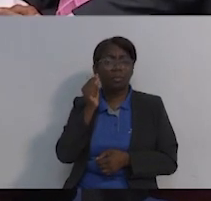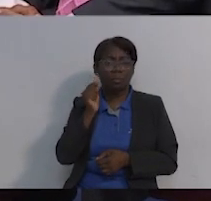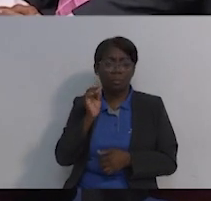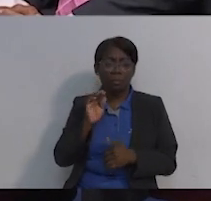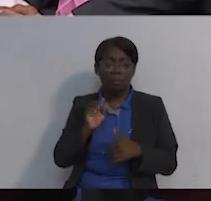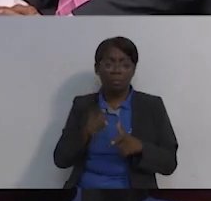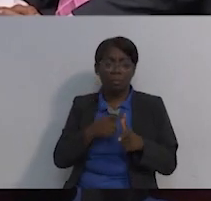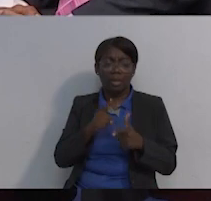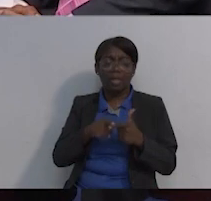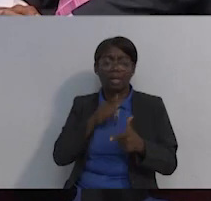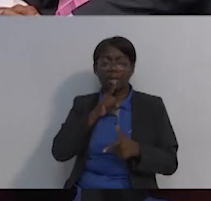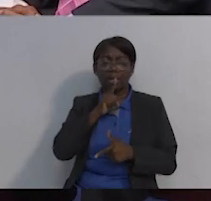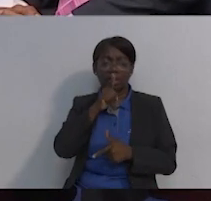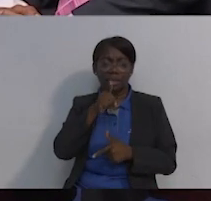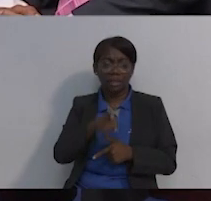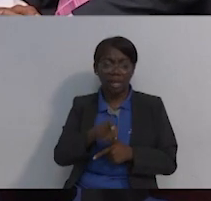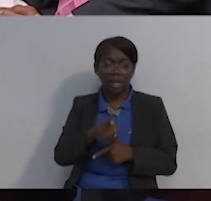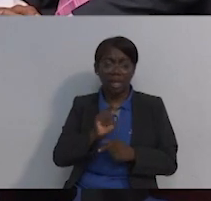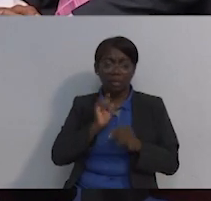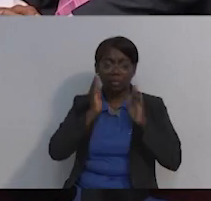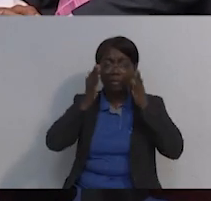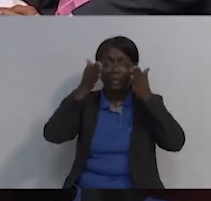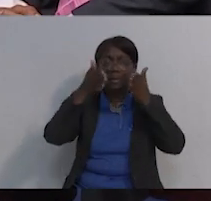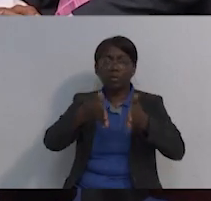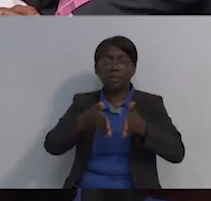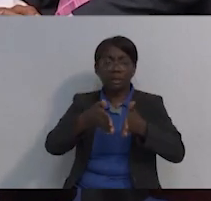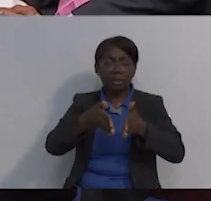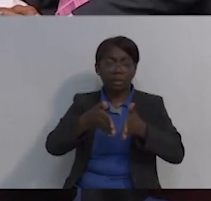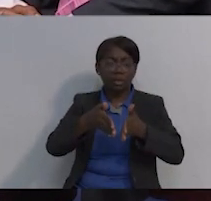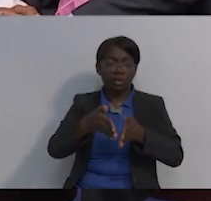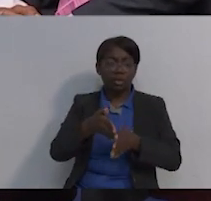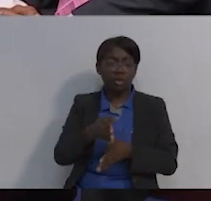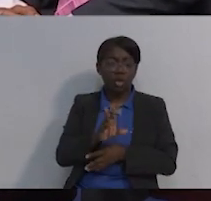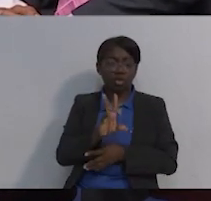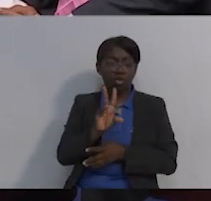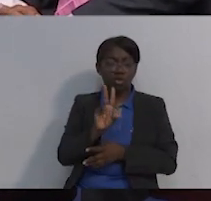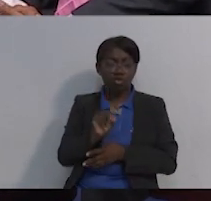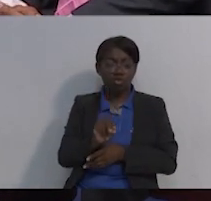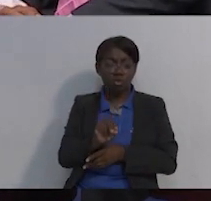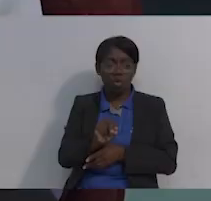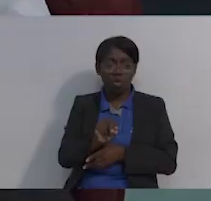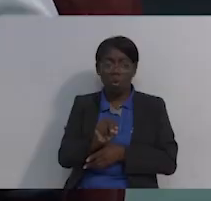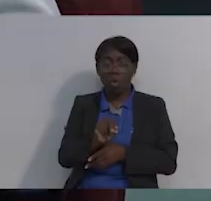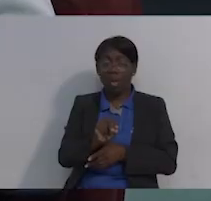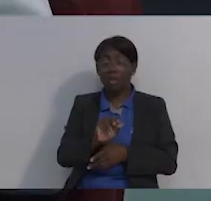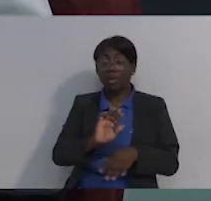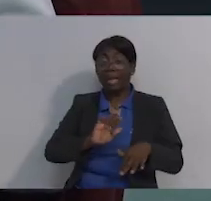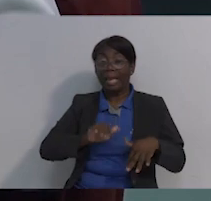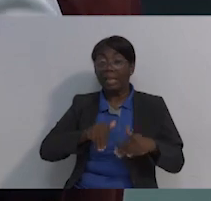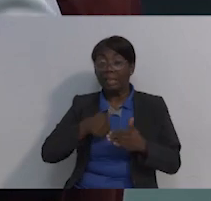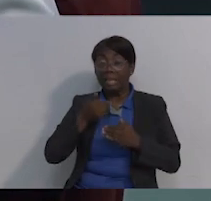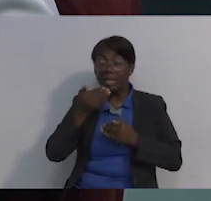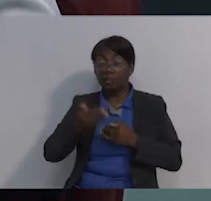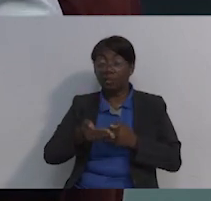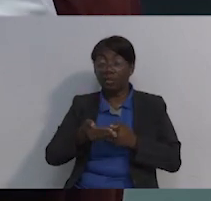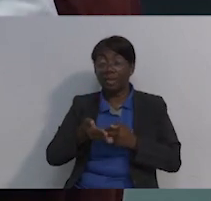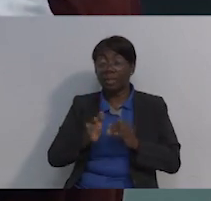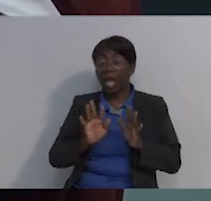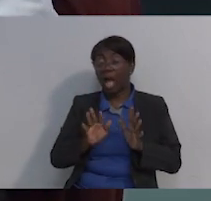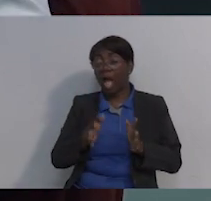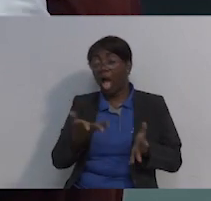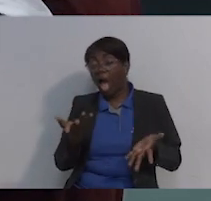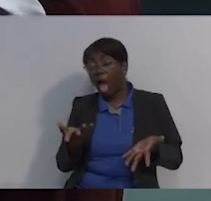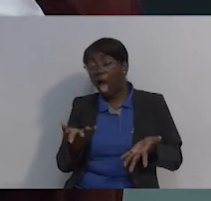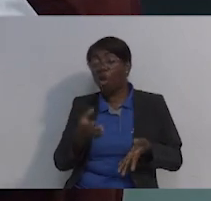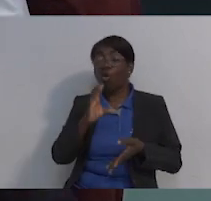los efectos secundarios cosméticos de los tratamientos, sino en lo que ese